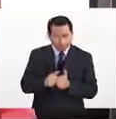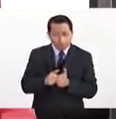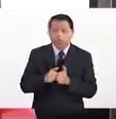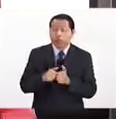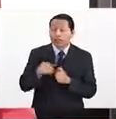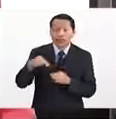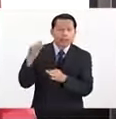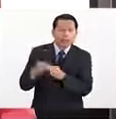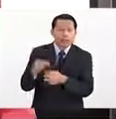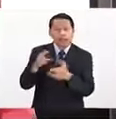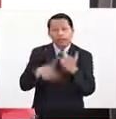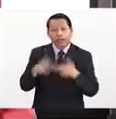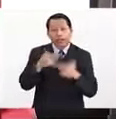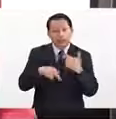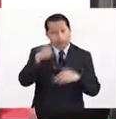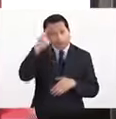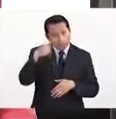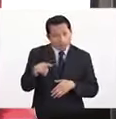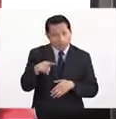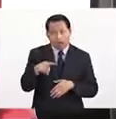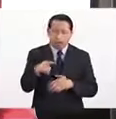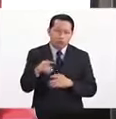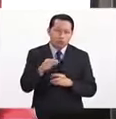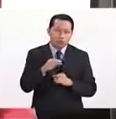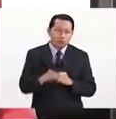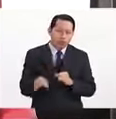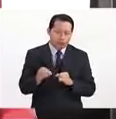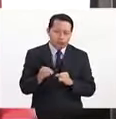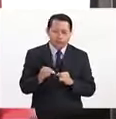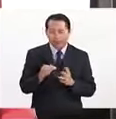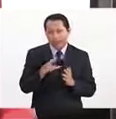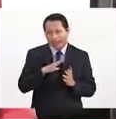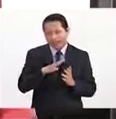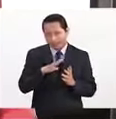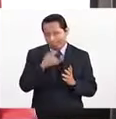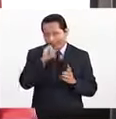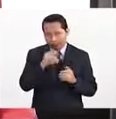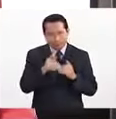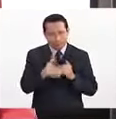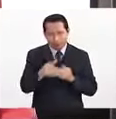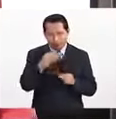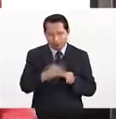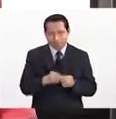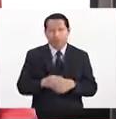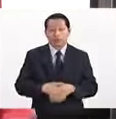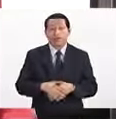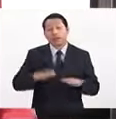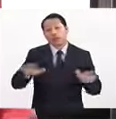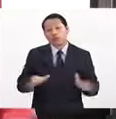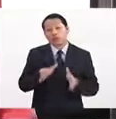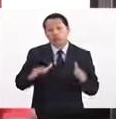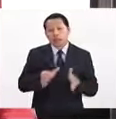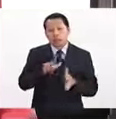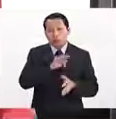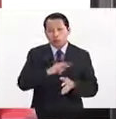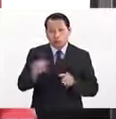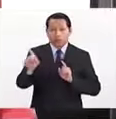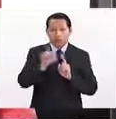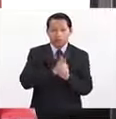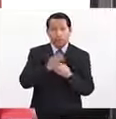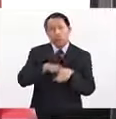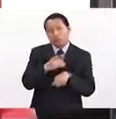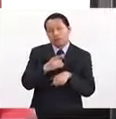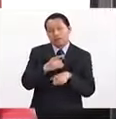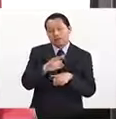regresan a nuestra escuela para concluir sus estudios. Estamos impulsando este intercambio porque, bueno, pues además se les